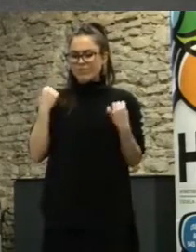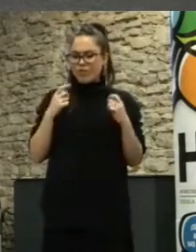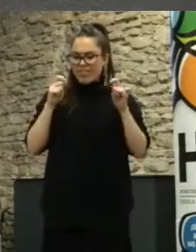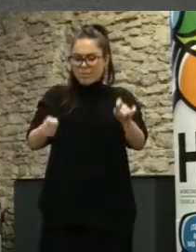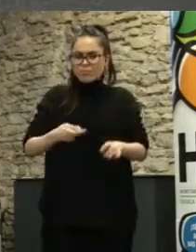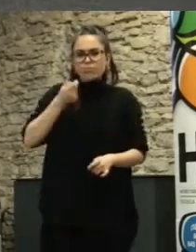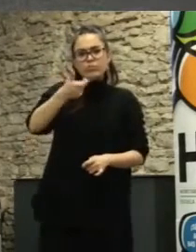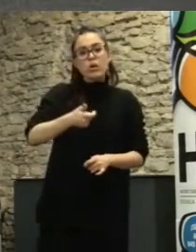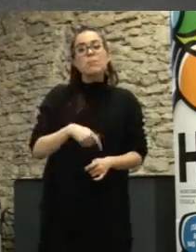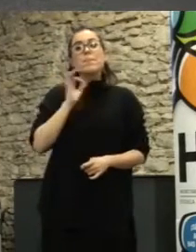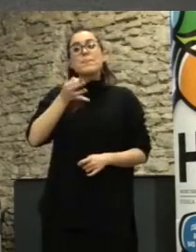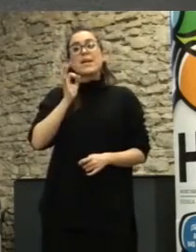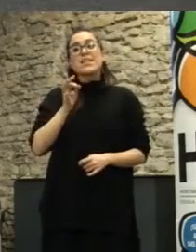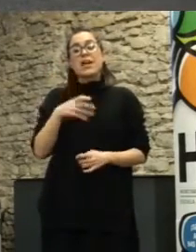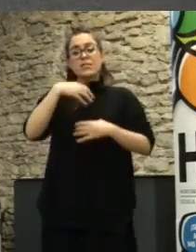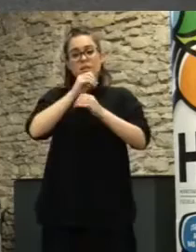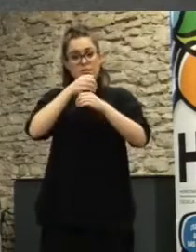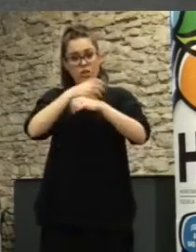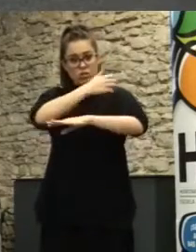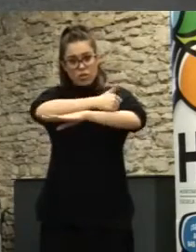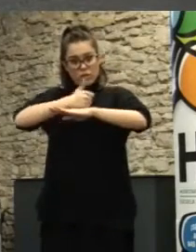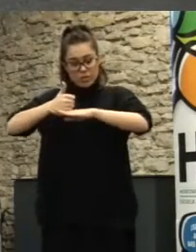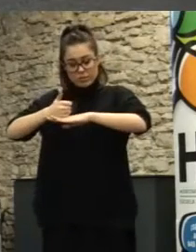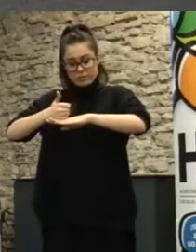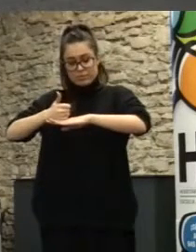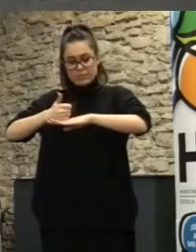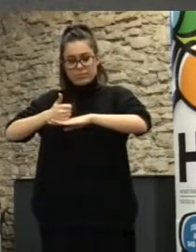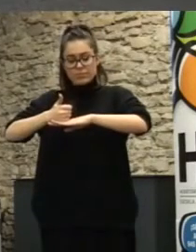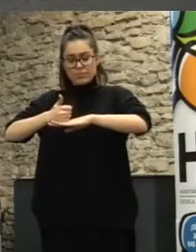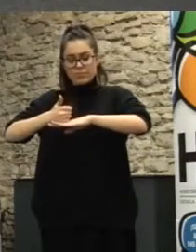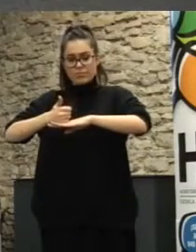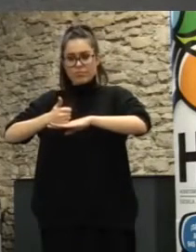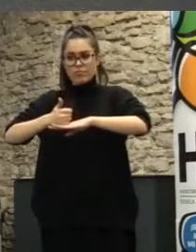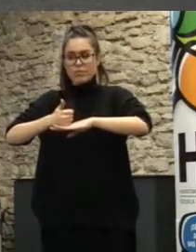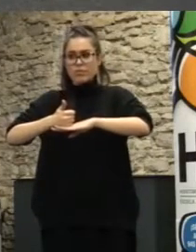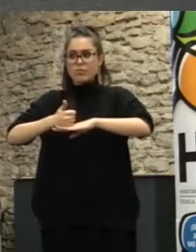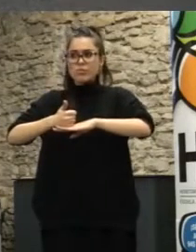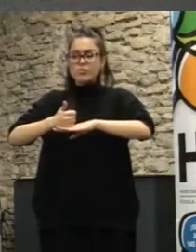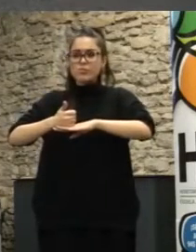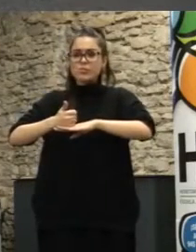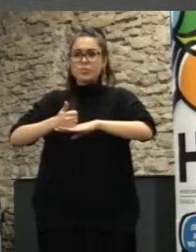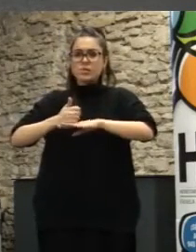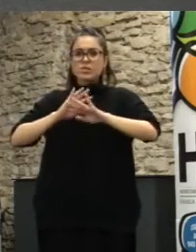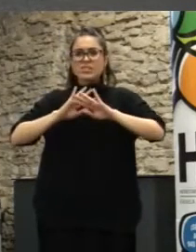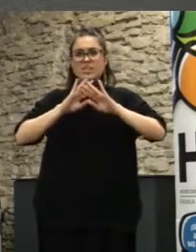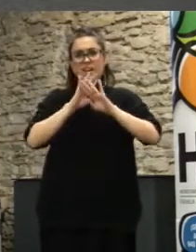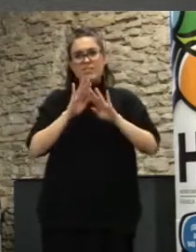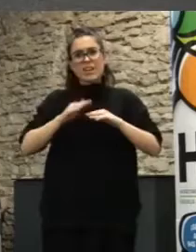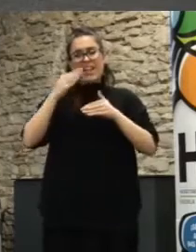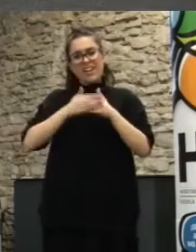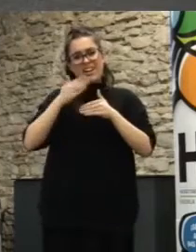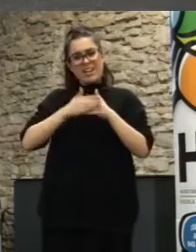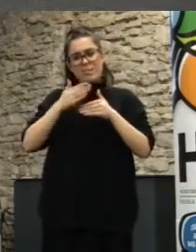laboratorios ciudadanos de manera mayoritaria tienen un techo relativamente limitado si no conectan